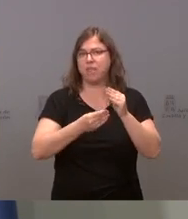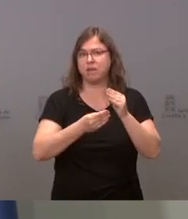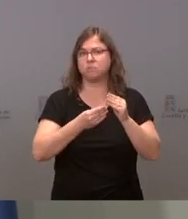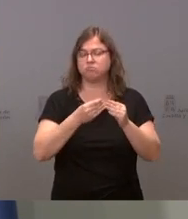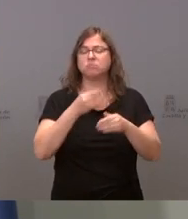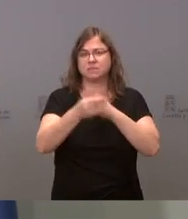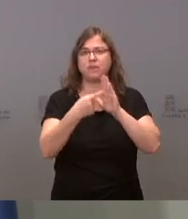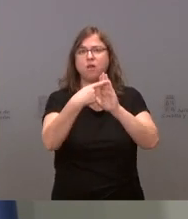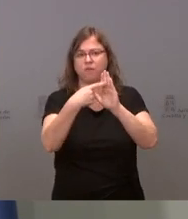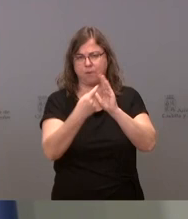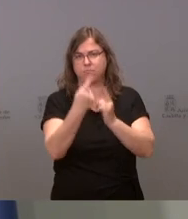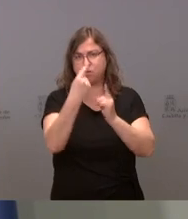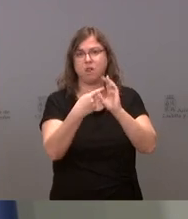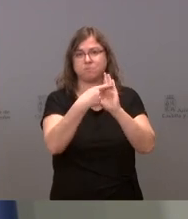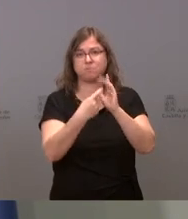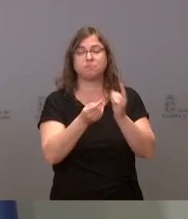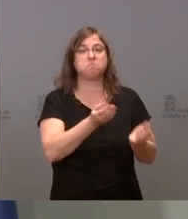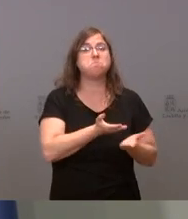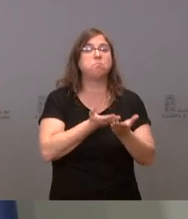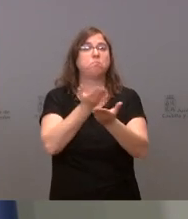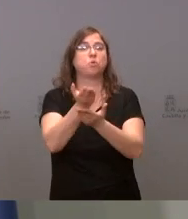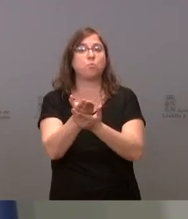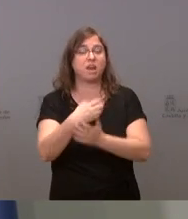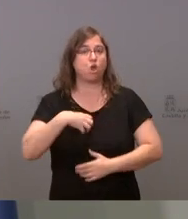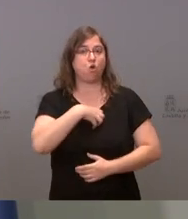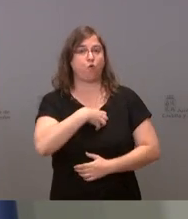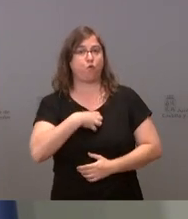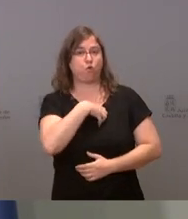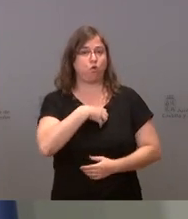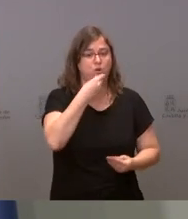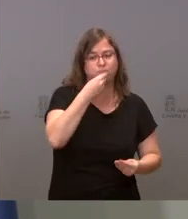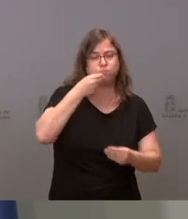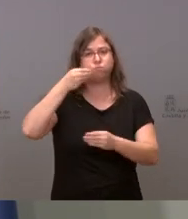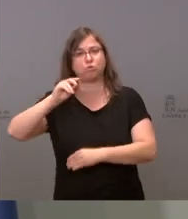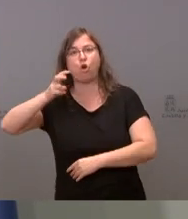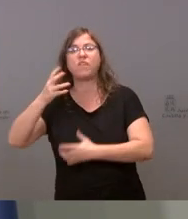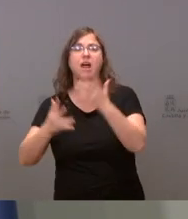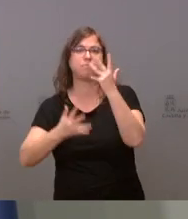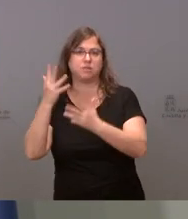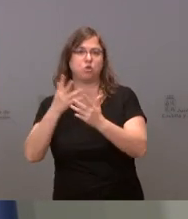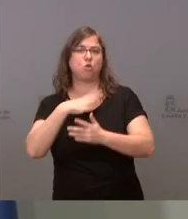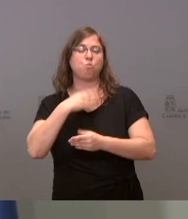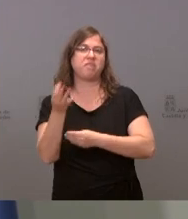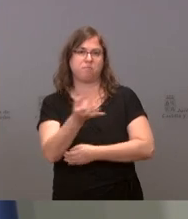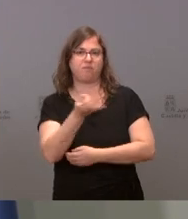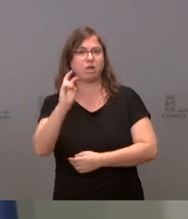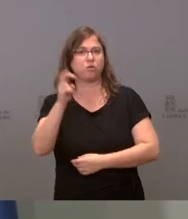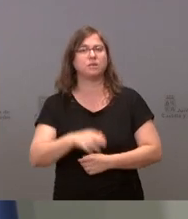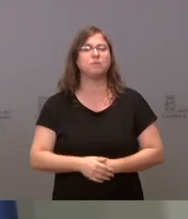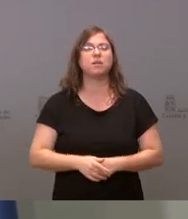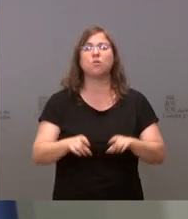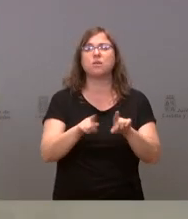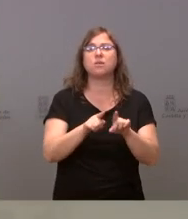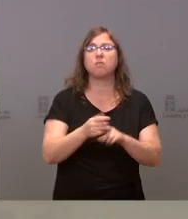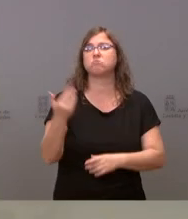en su momento a trasladar estas funciones a otra parte de la Administración que las pueda hacer perfectamente. Sí, pero ha pasado